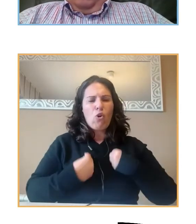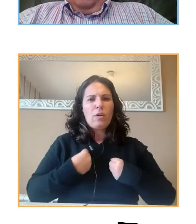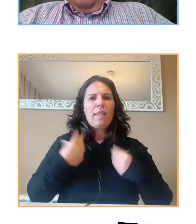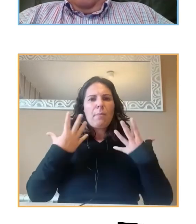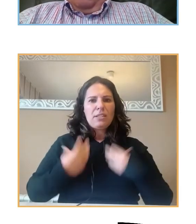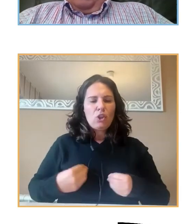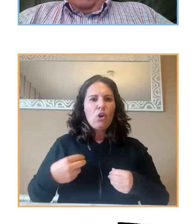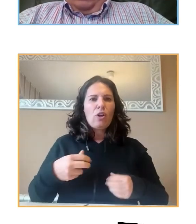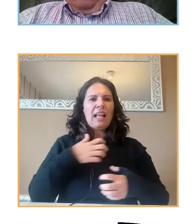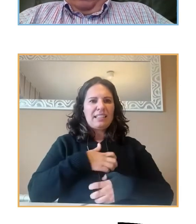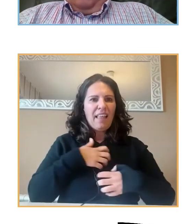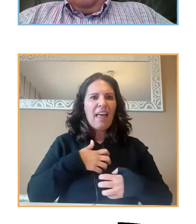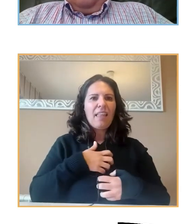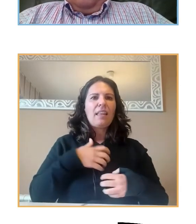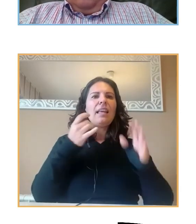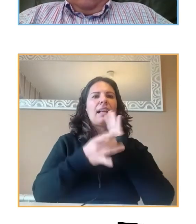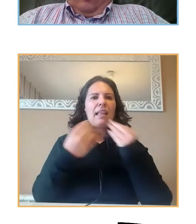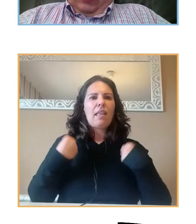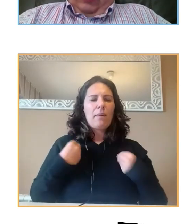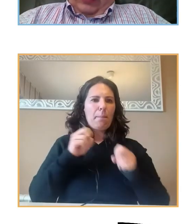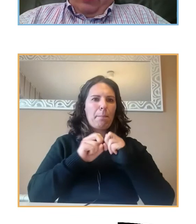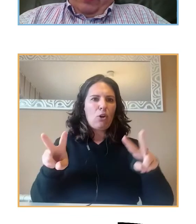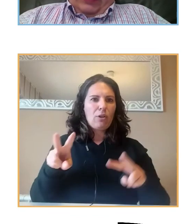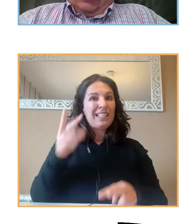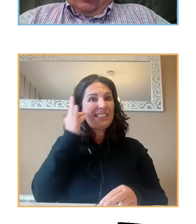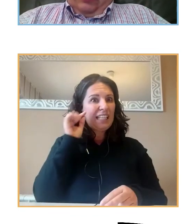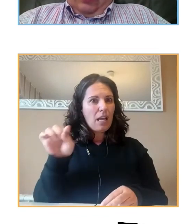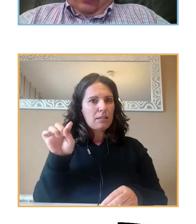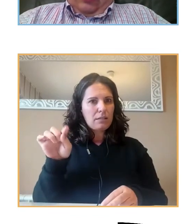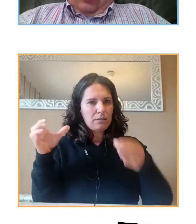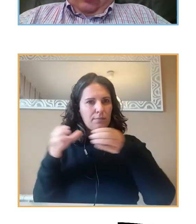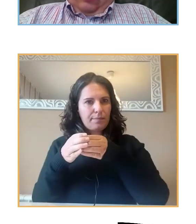y en menor calidad de vida. Las primeras,